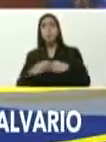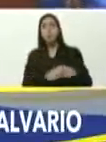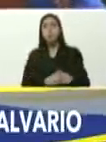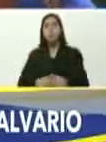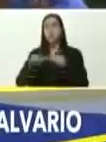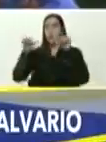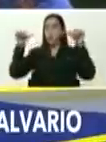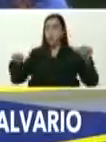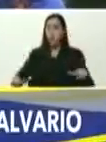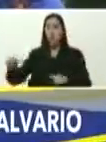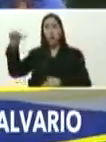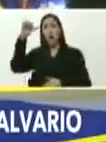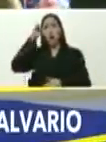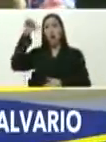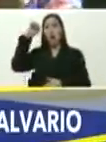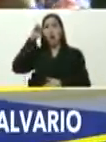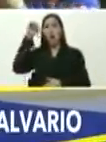agua,